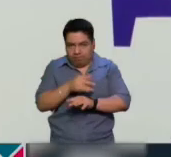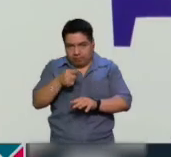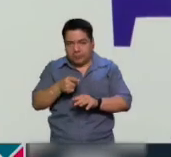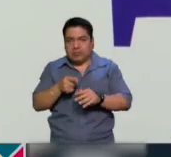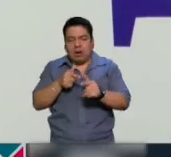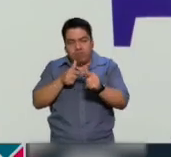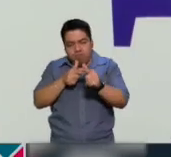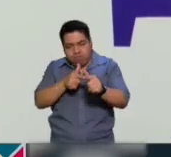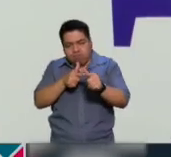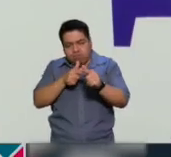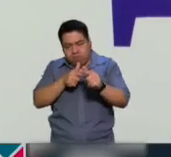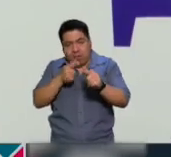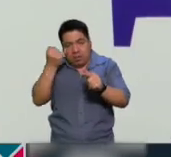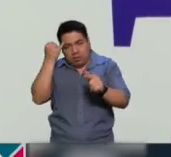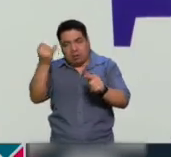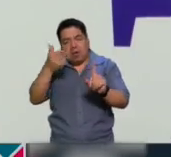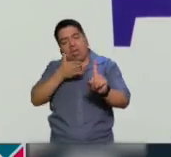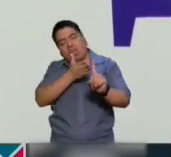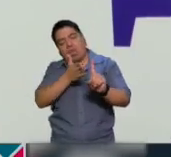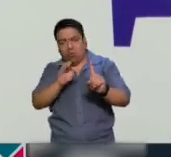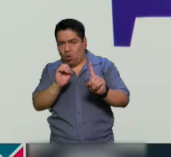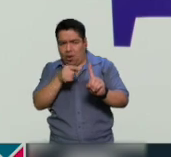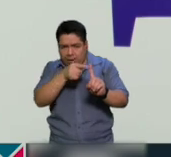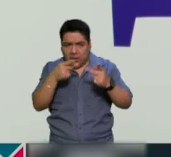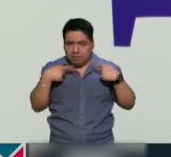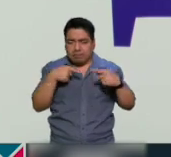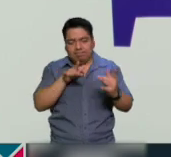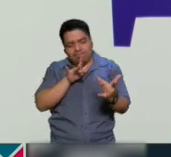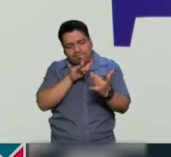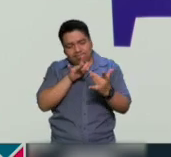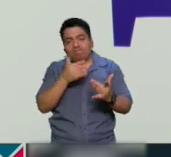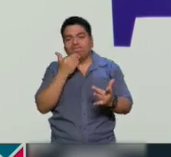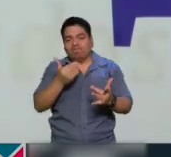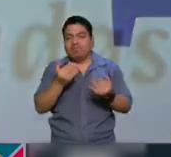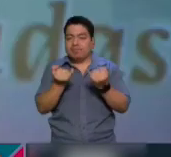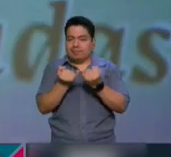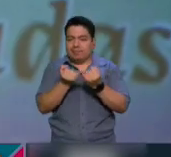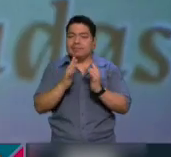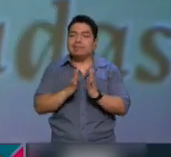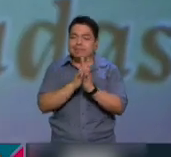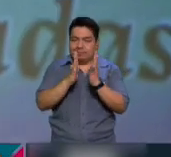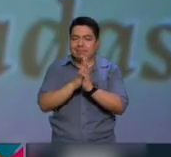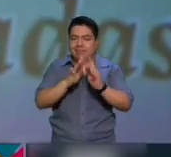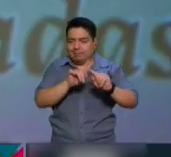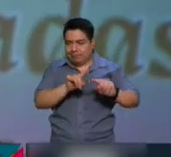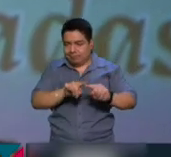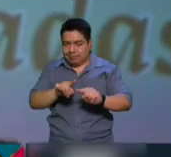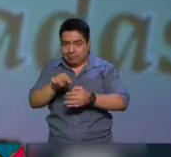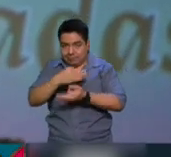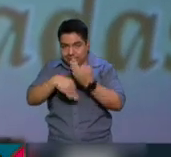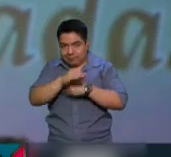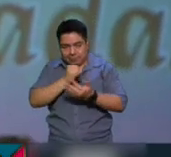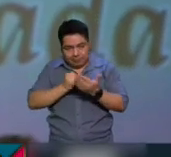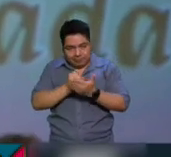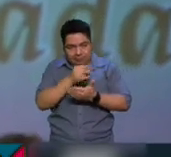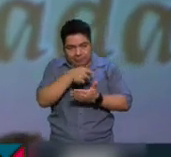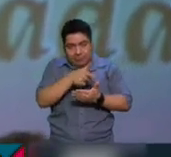no pierda la mística y no se aleje de la gente, además de garantizar que haya participación plural en sus decisiones.